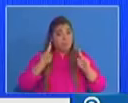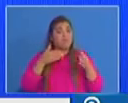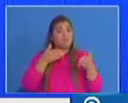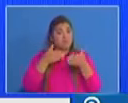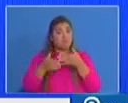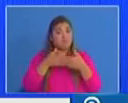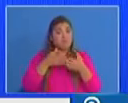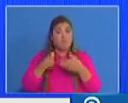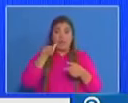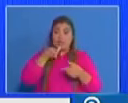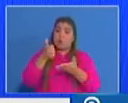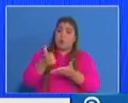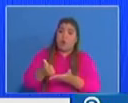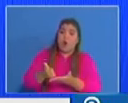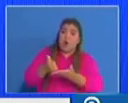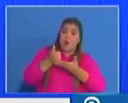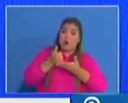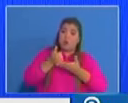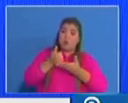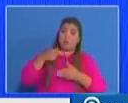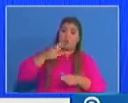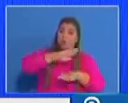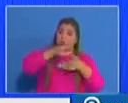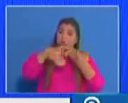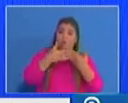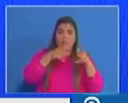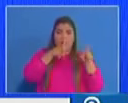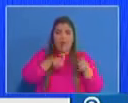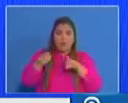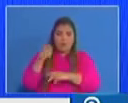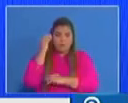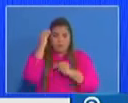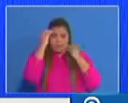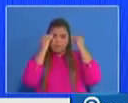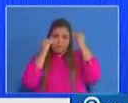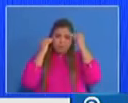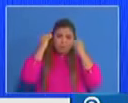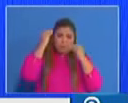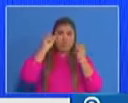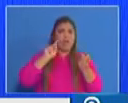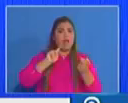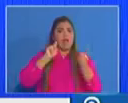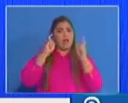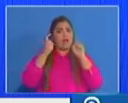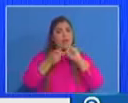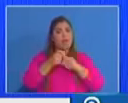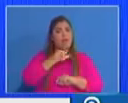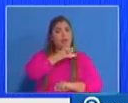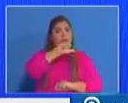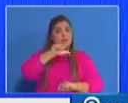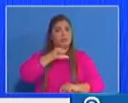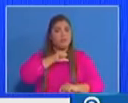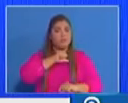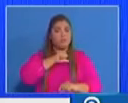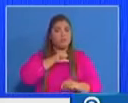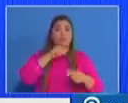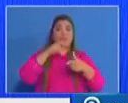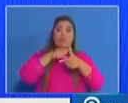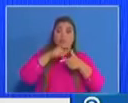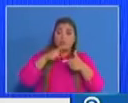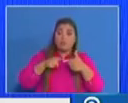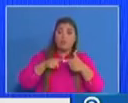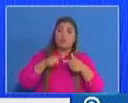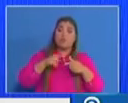exclusivamente del Ministerio de Salud. Es una serie de acciones que requiere que toda la sociedad